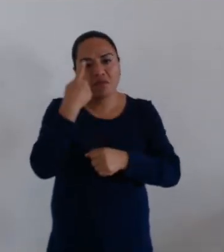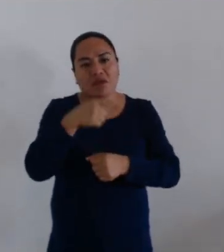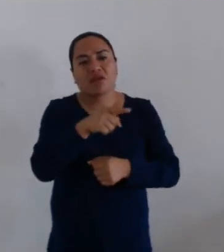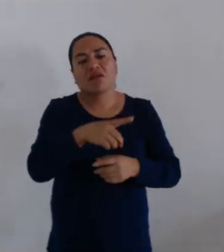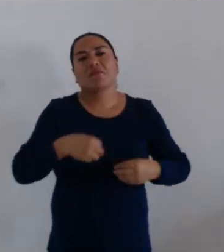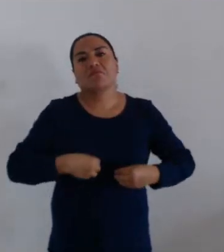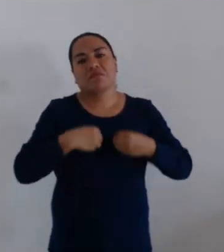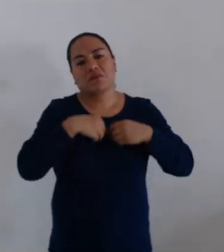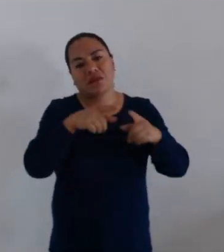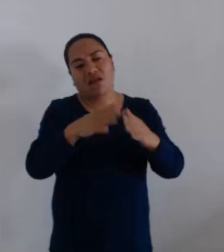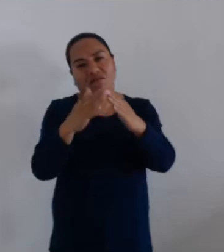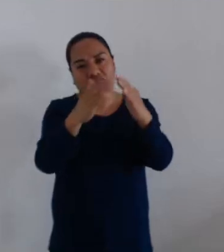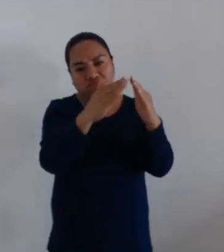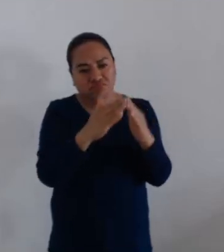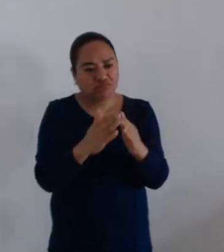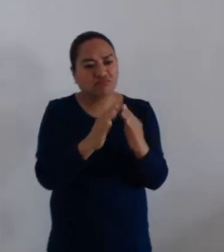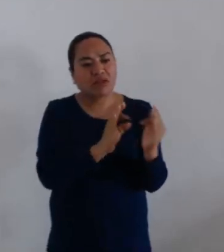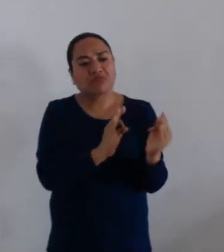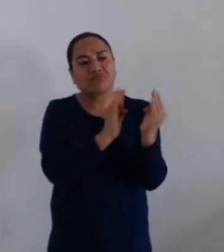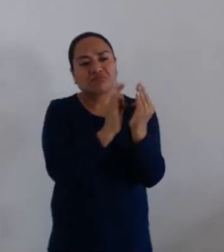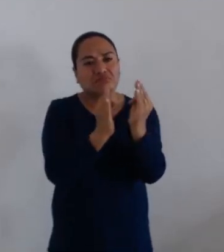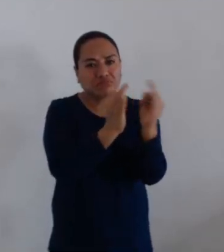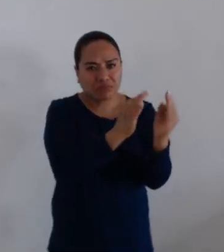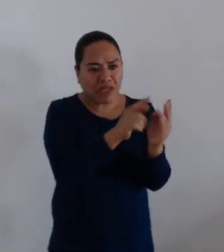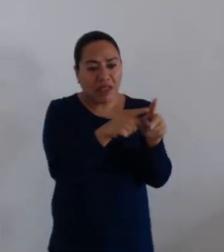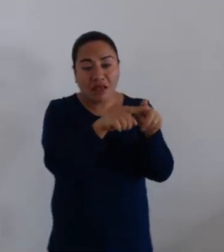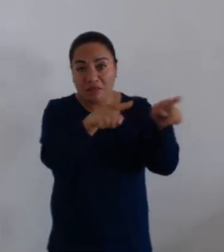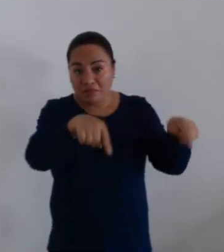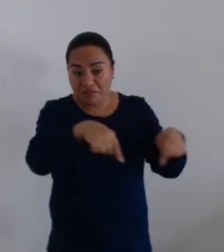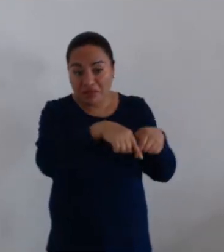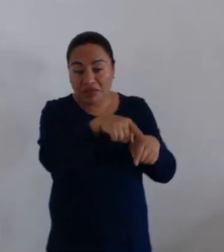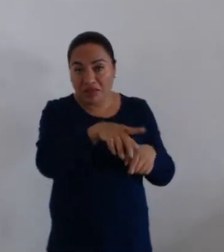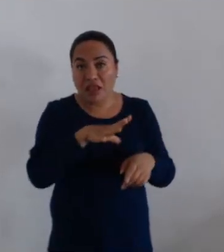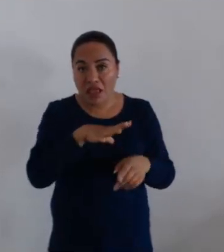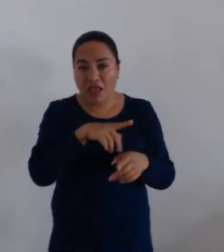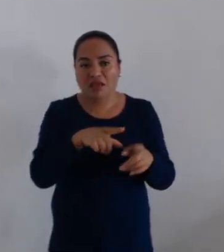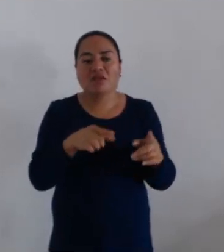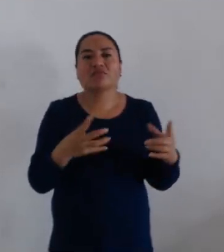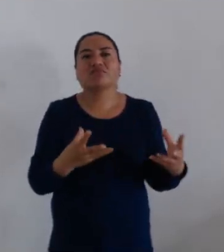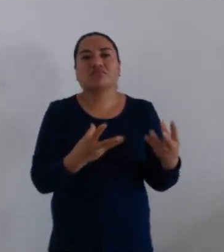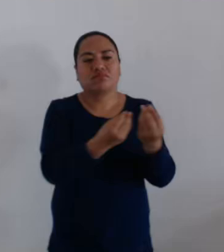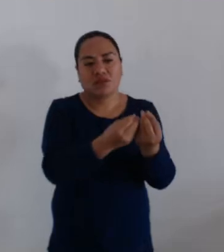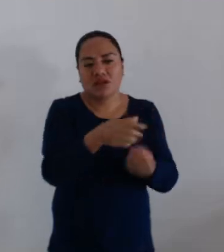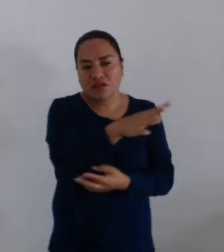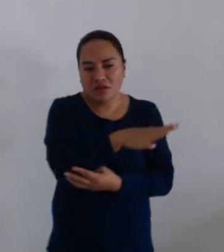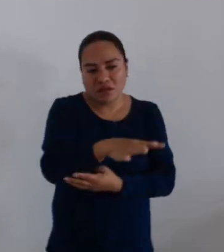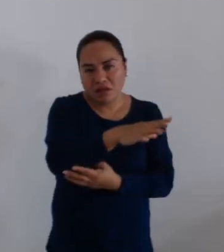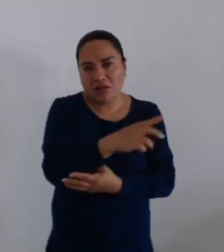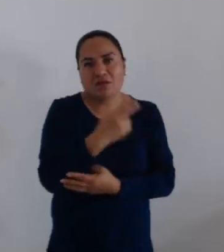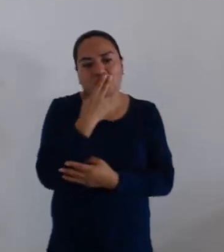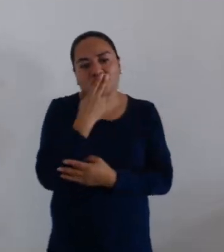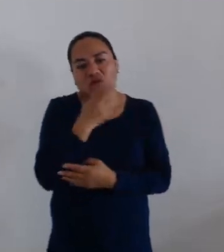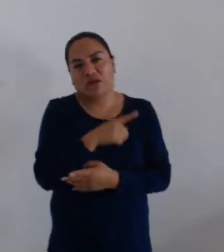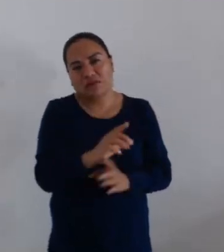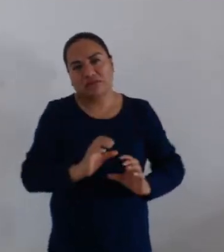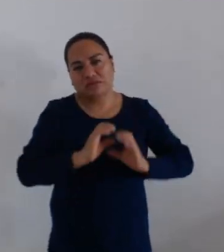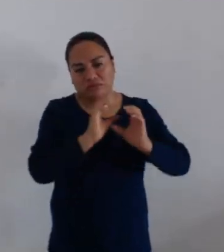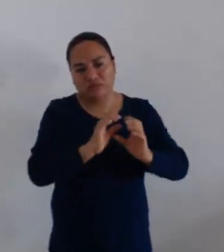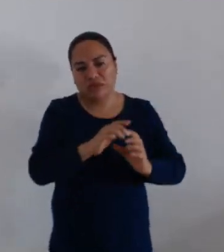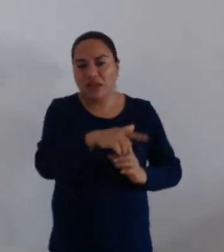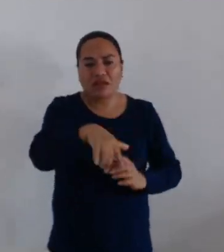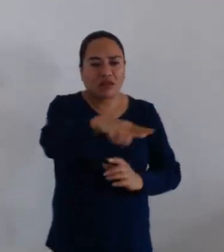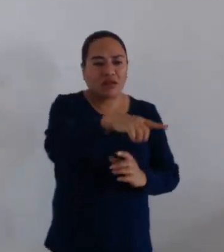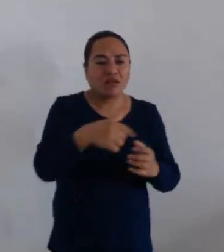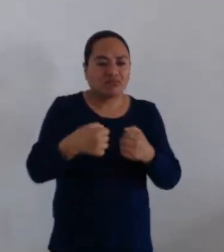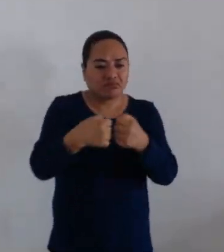viviendo ahí, sino que han quedado establecidos que no entran dentro de estas áreas que son limitantes o protegidas.